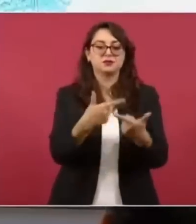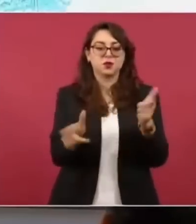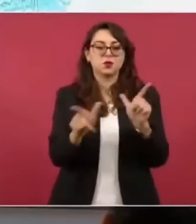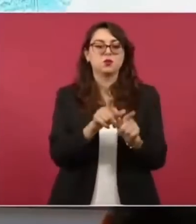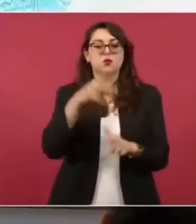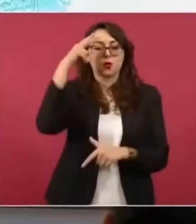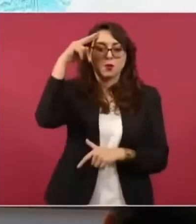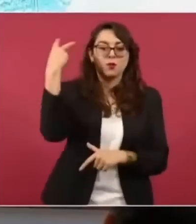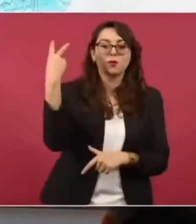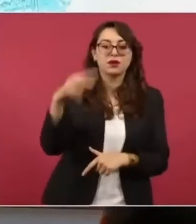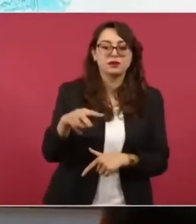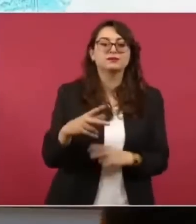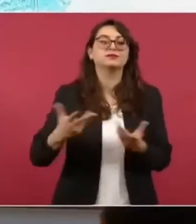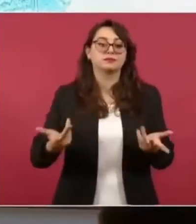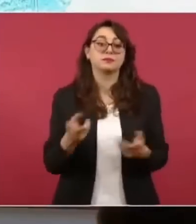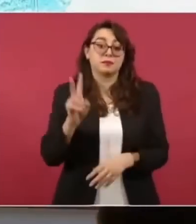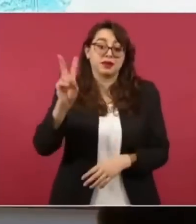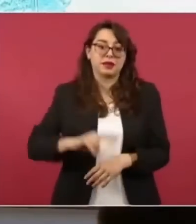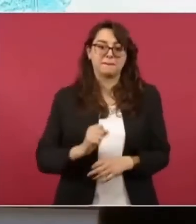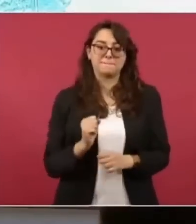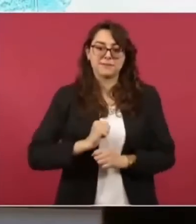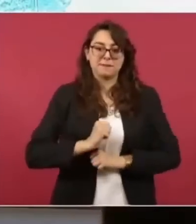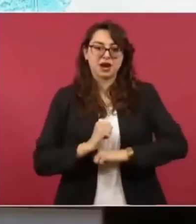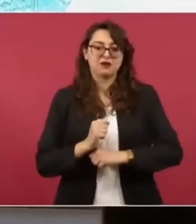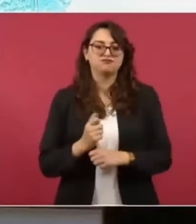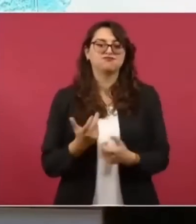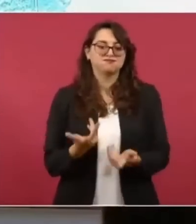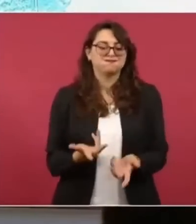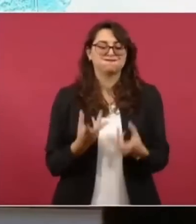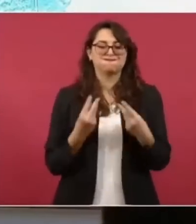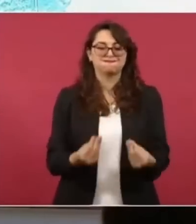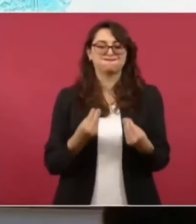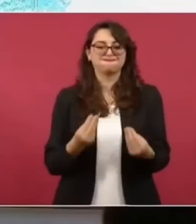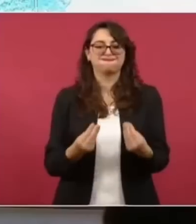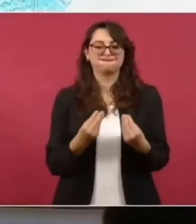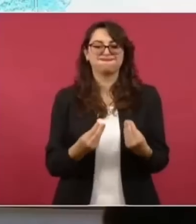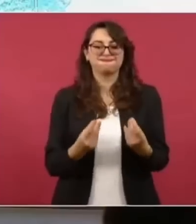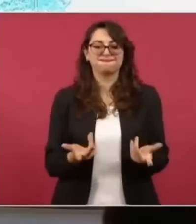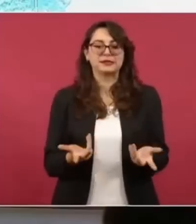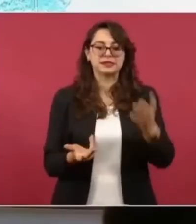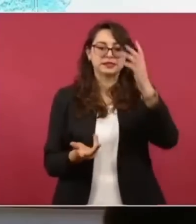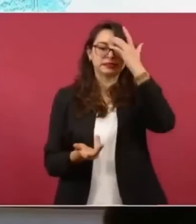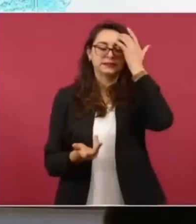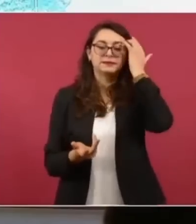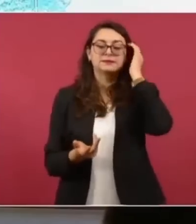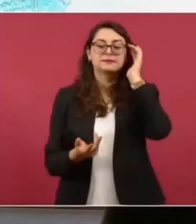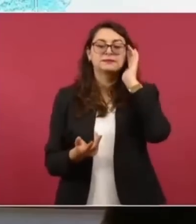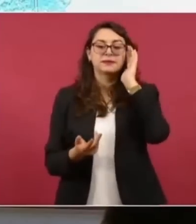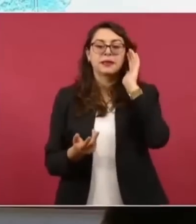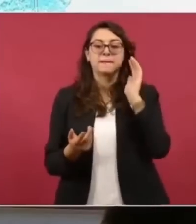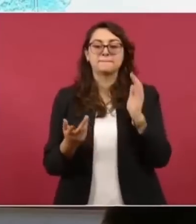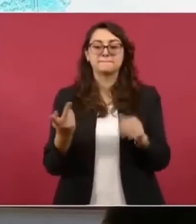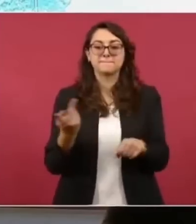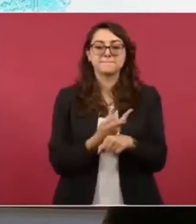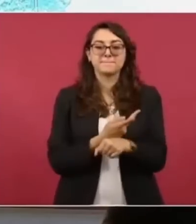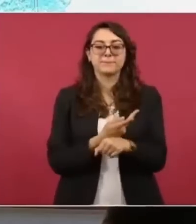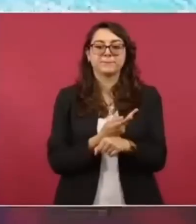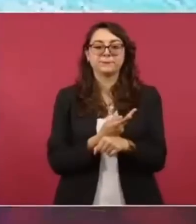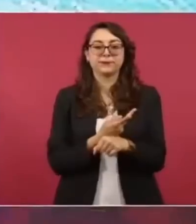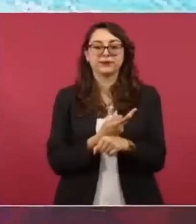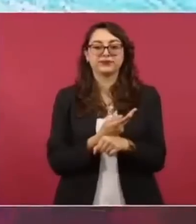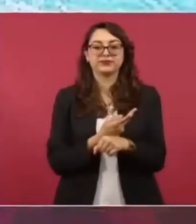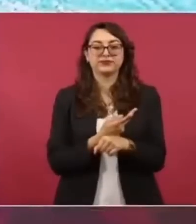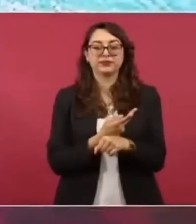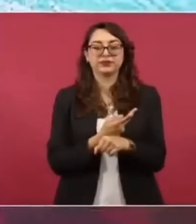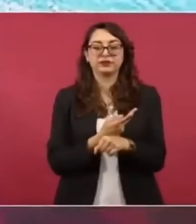con muchas agarraderas con muchas influencias entonces muy mal aconsejados este es este ese